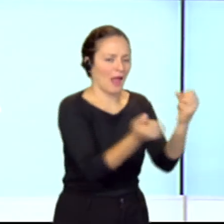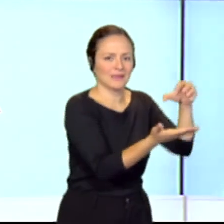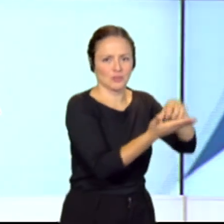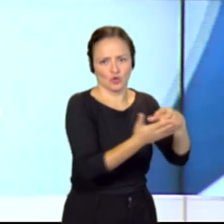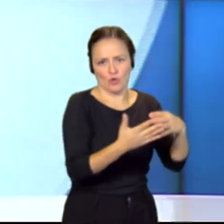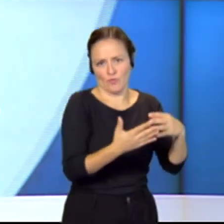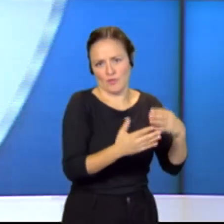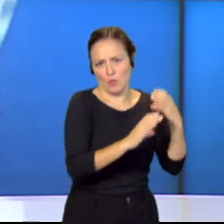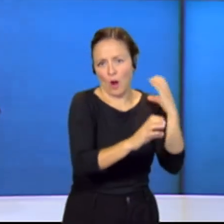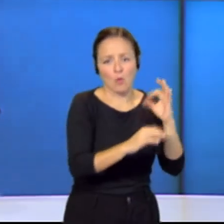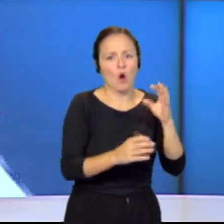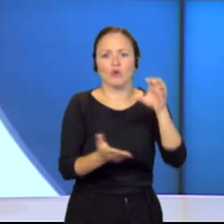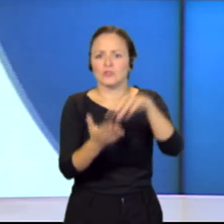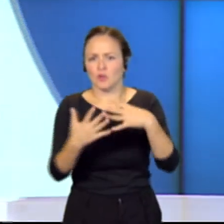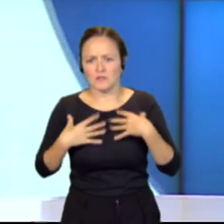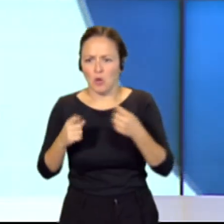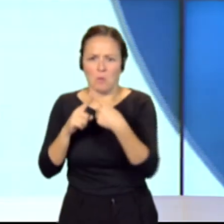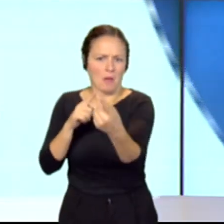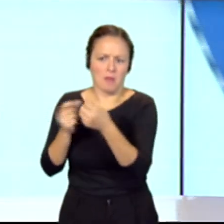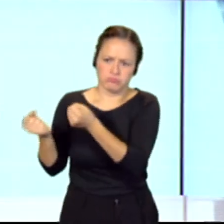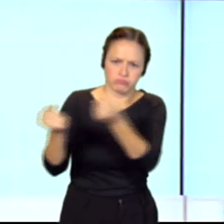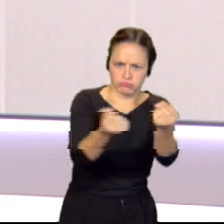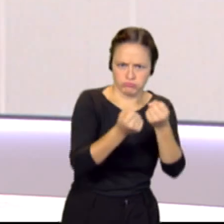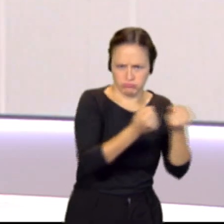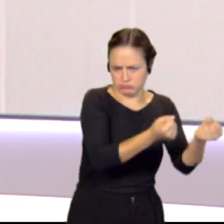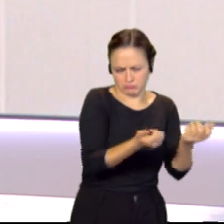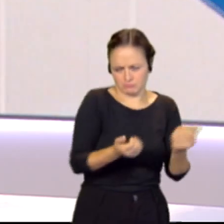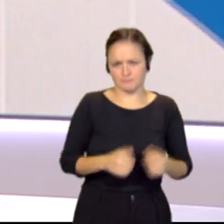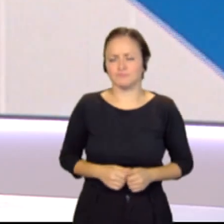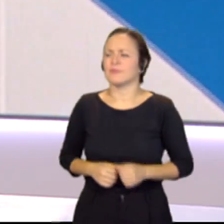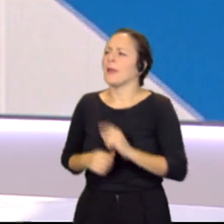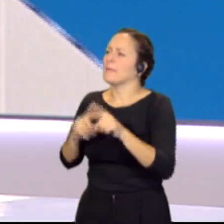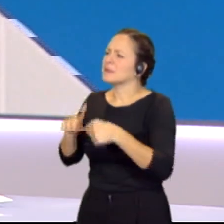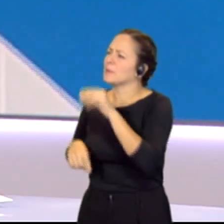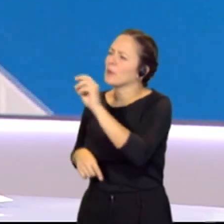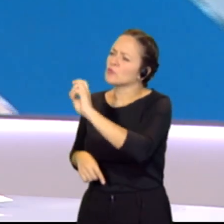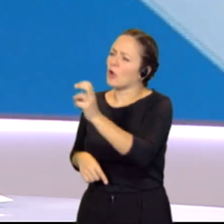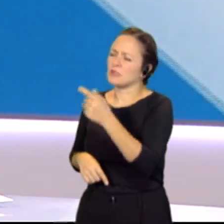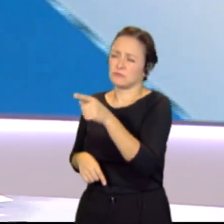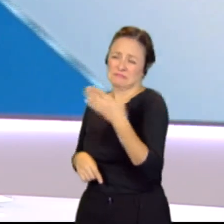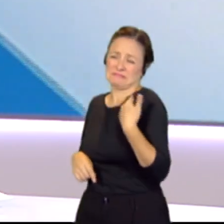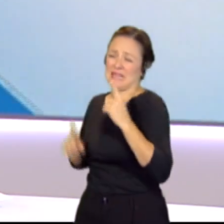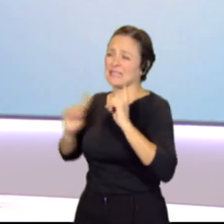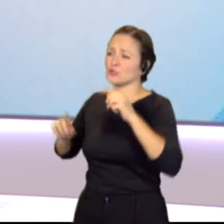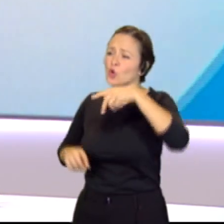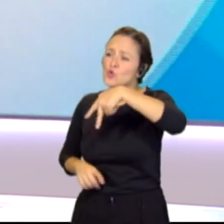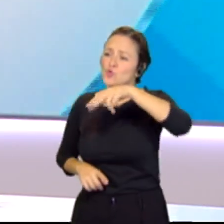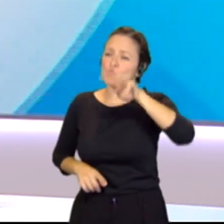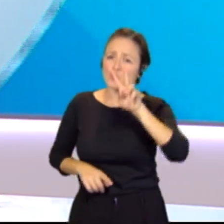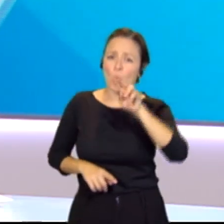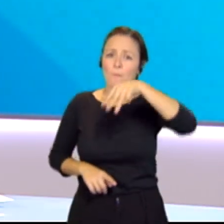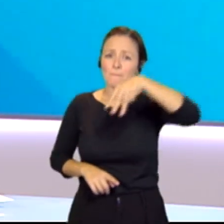a los lugares donde necesiten ir. Bueno, en otro orden de cosas, usted estos días ha referido al caso Numaria y a la implicación de